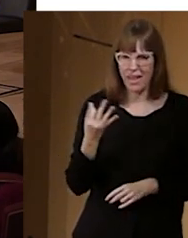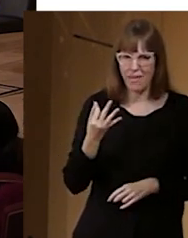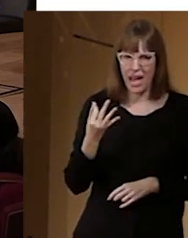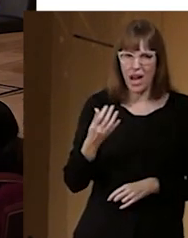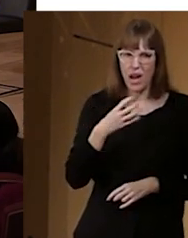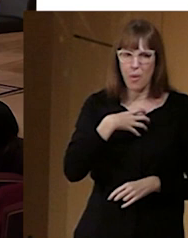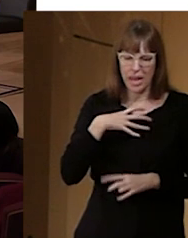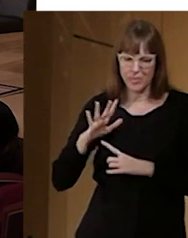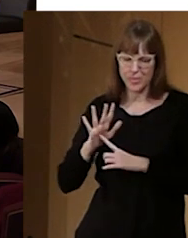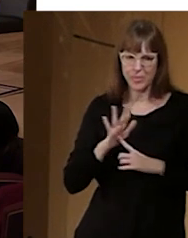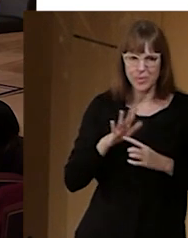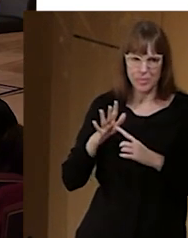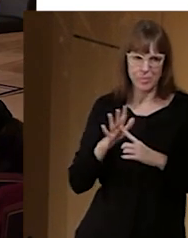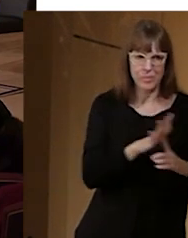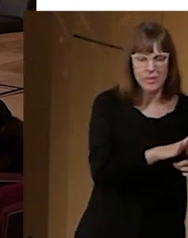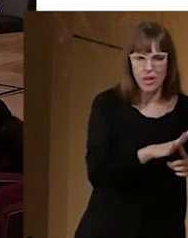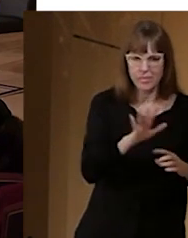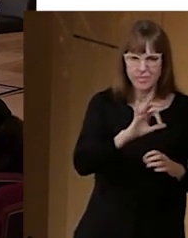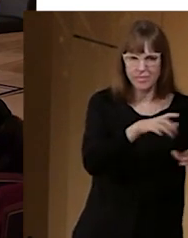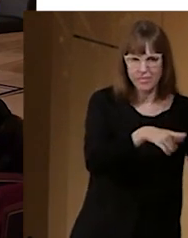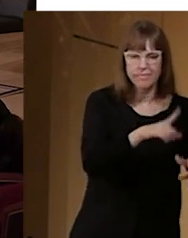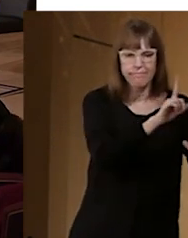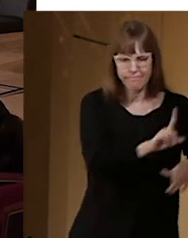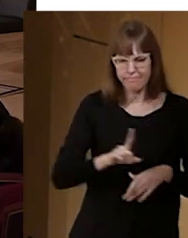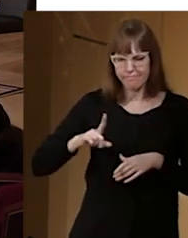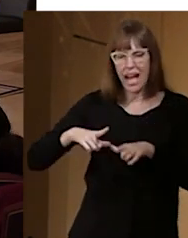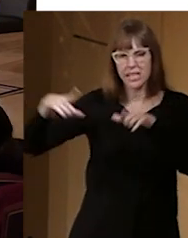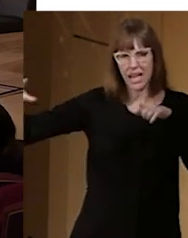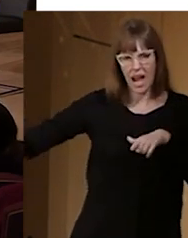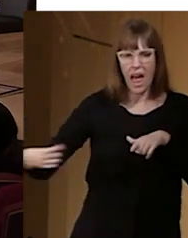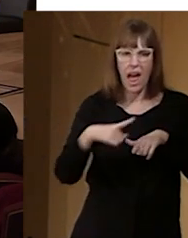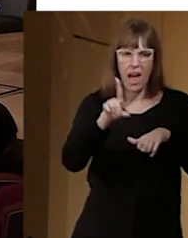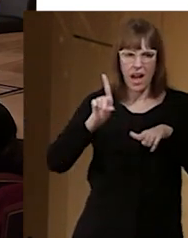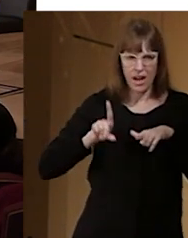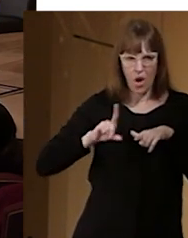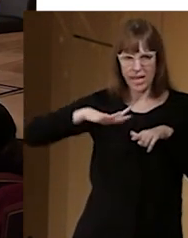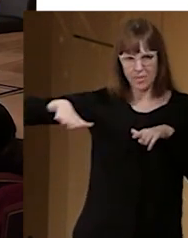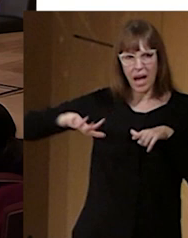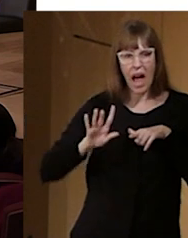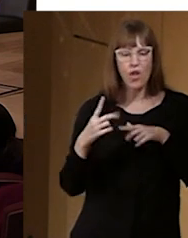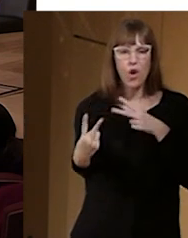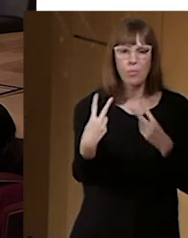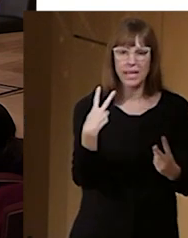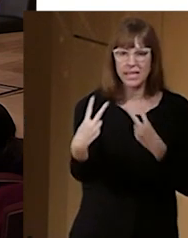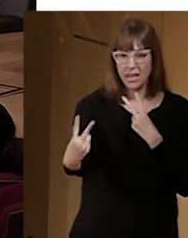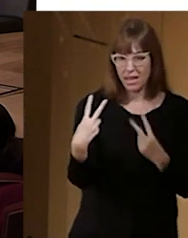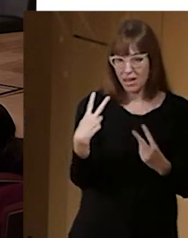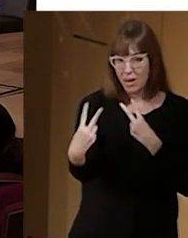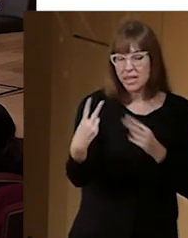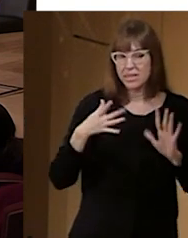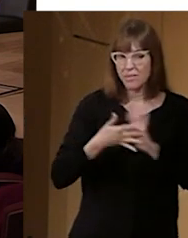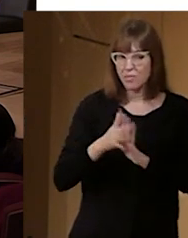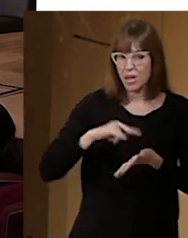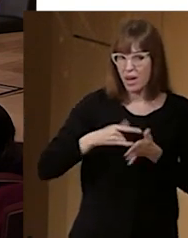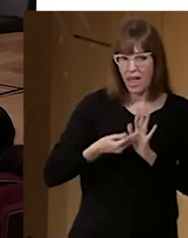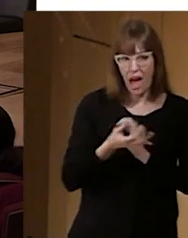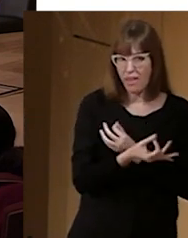dejar espacio a que las intérpretes estén en el escenario, en el espacio, visibles para que realmente sea una medida adecuada